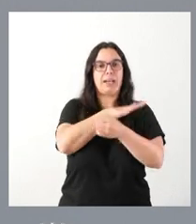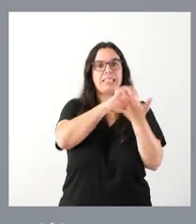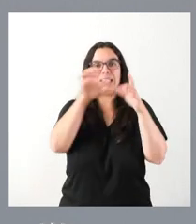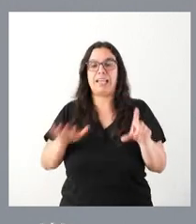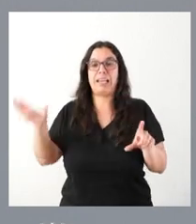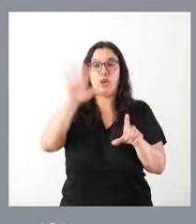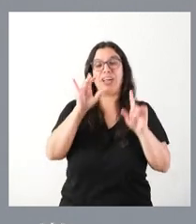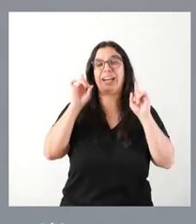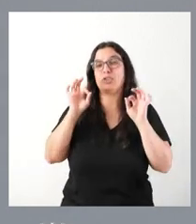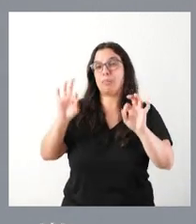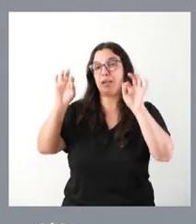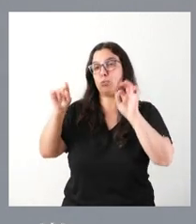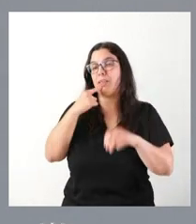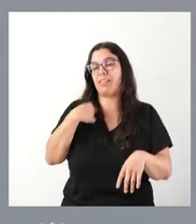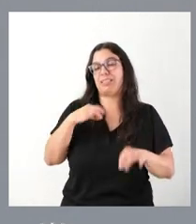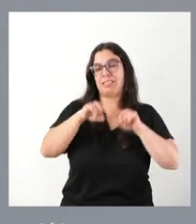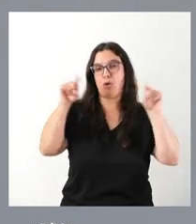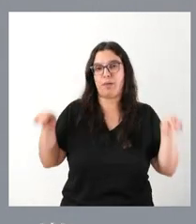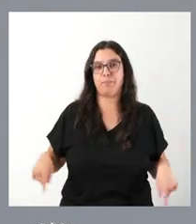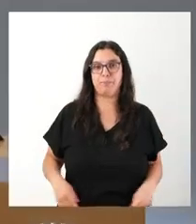en el caso que usted señala, en el caso de Segovia.